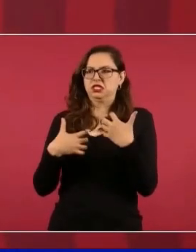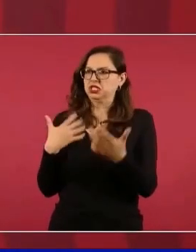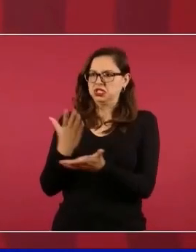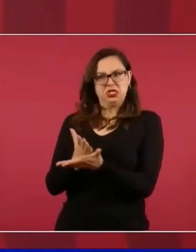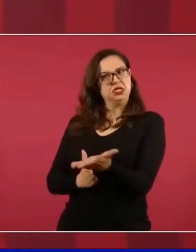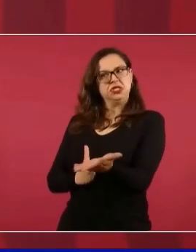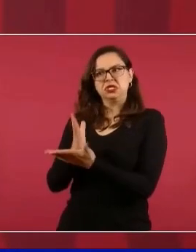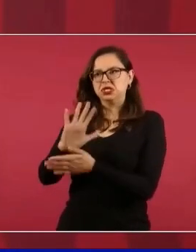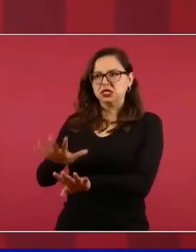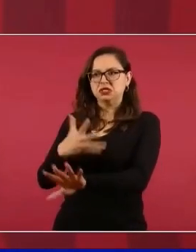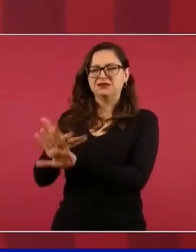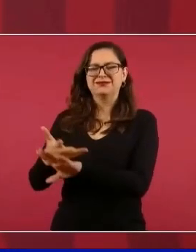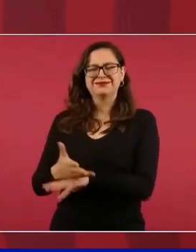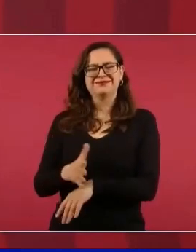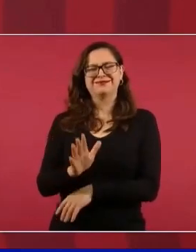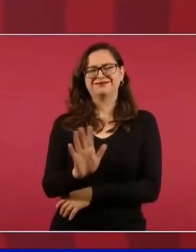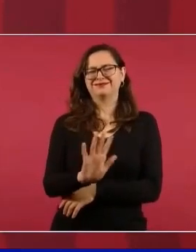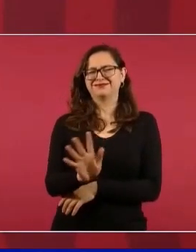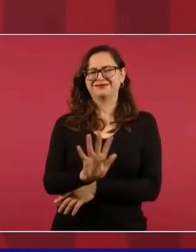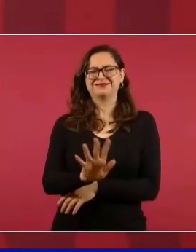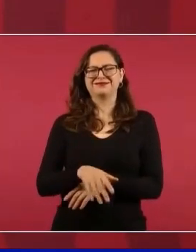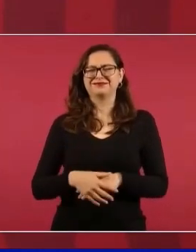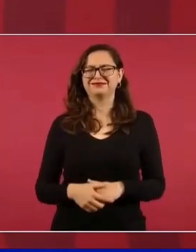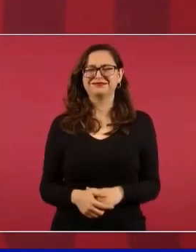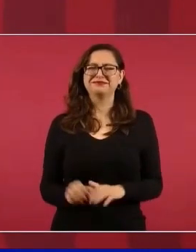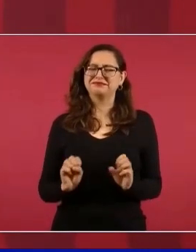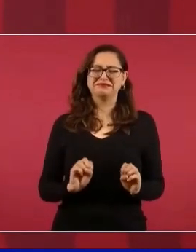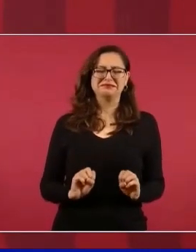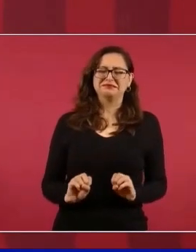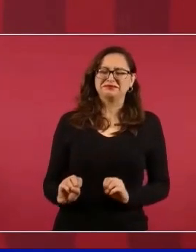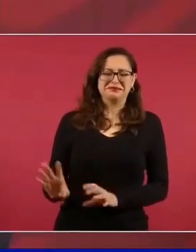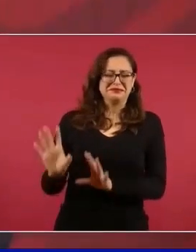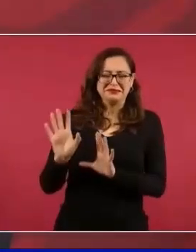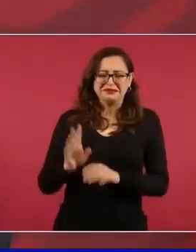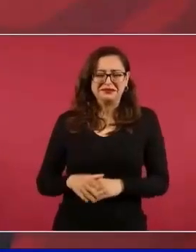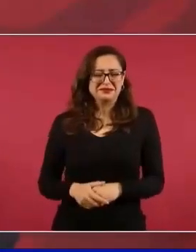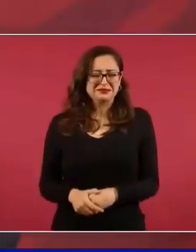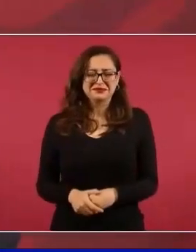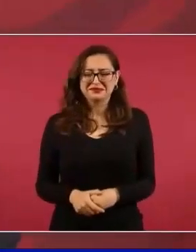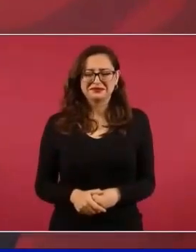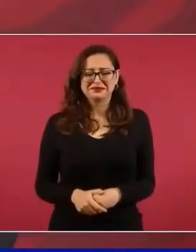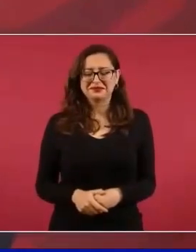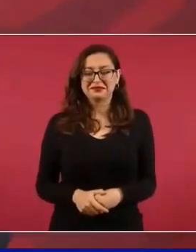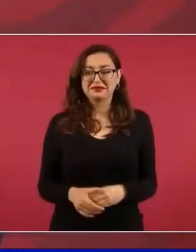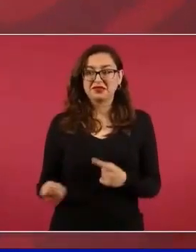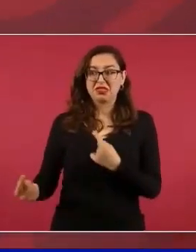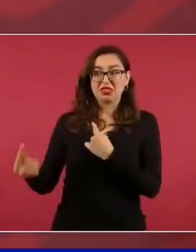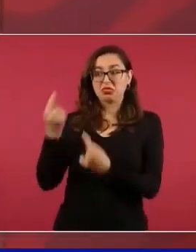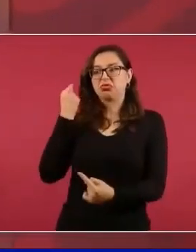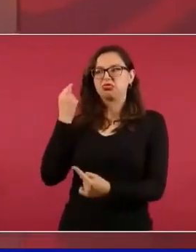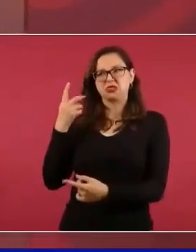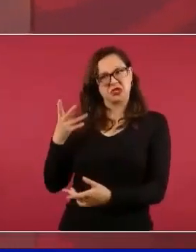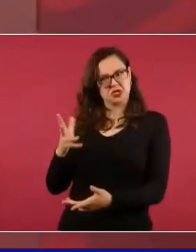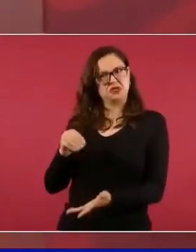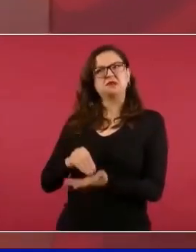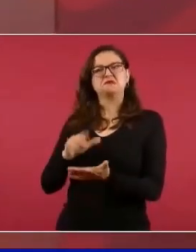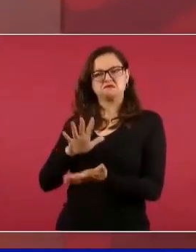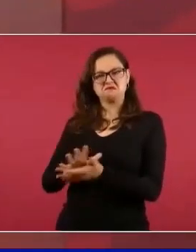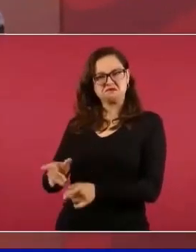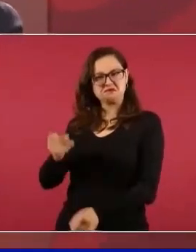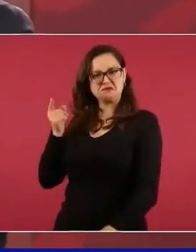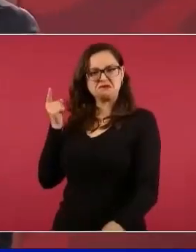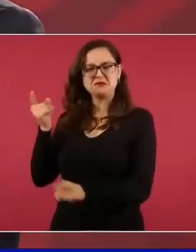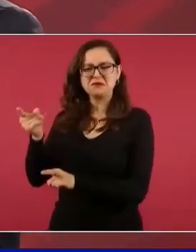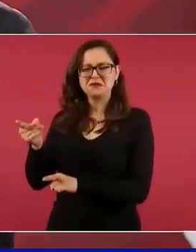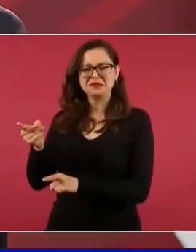Nosotros estamos dedicados a que se terminen